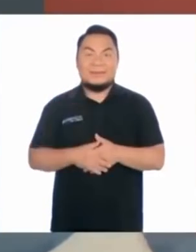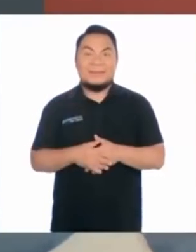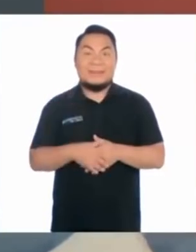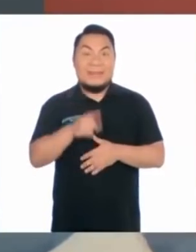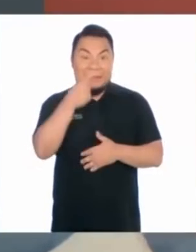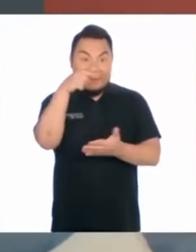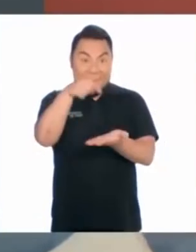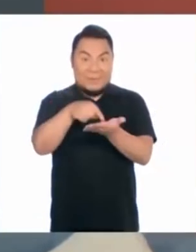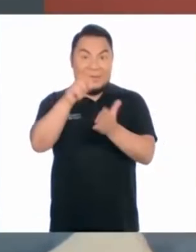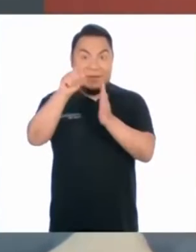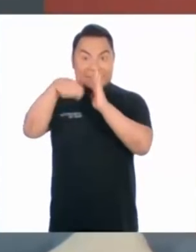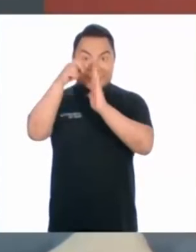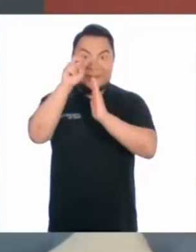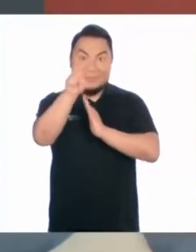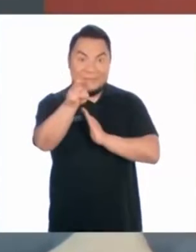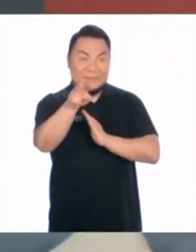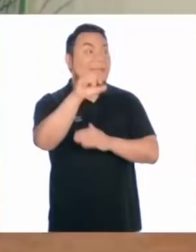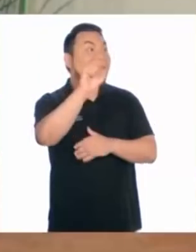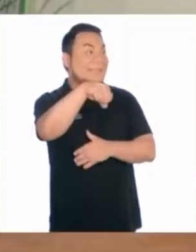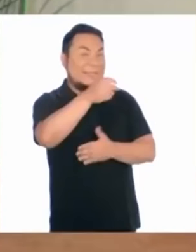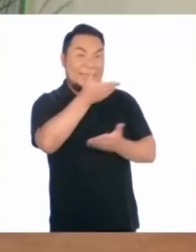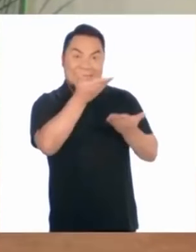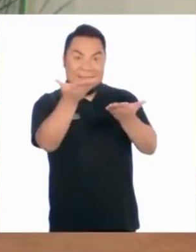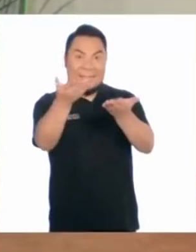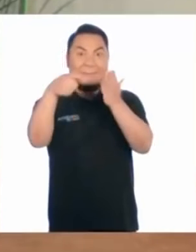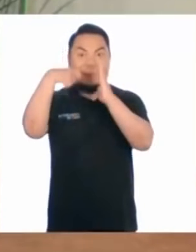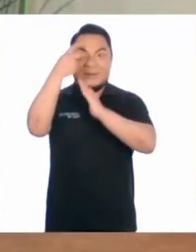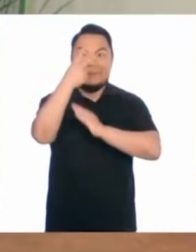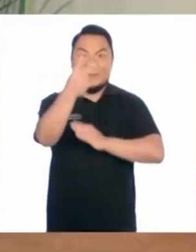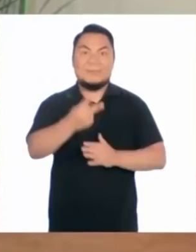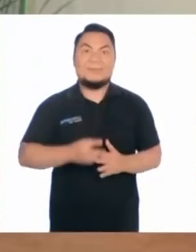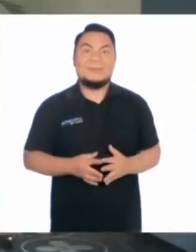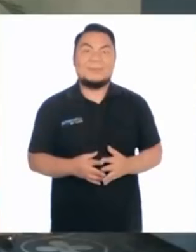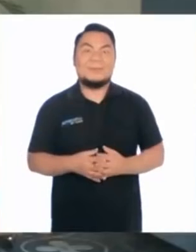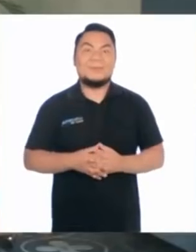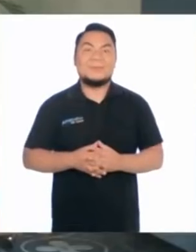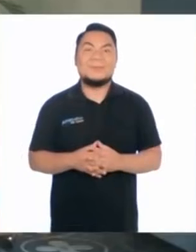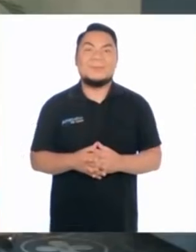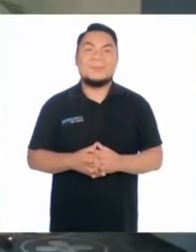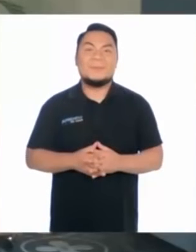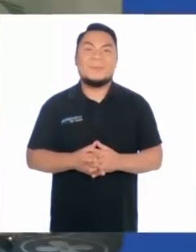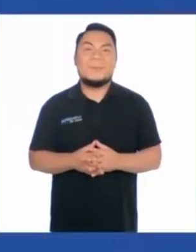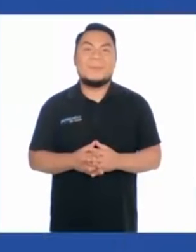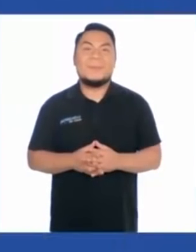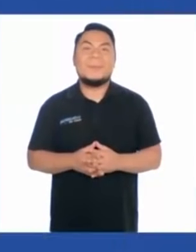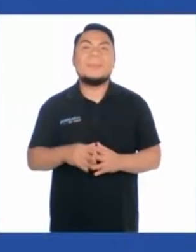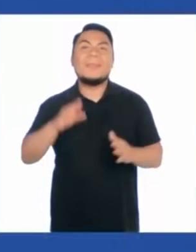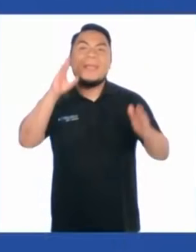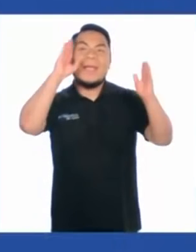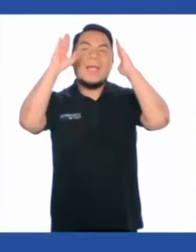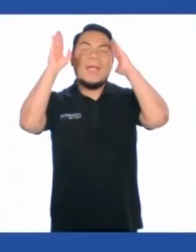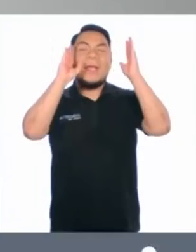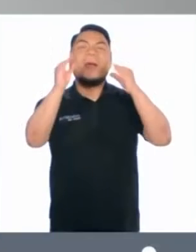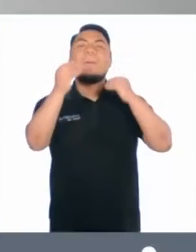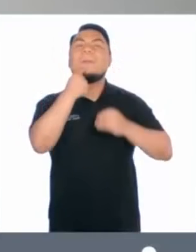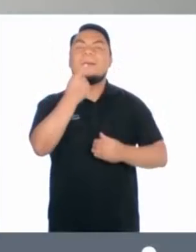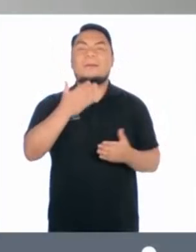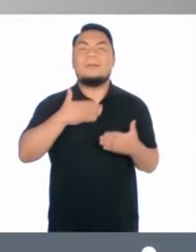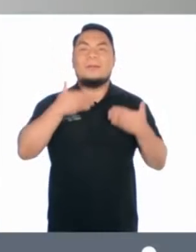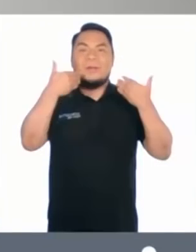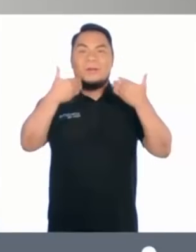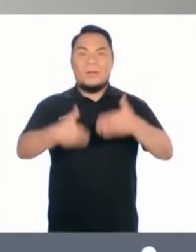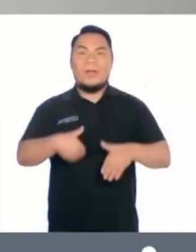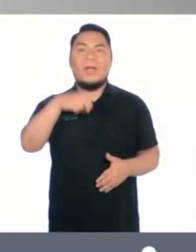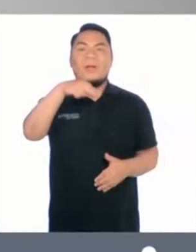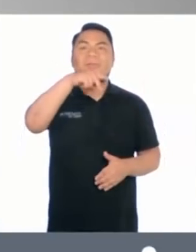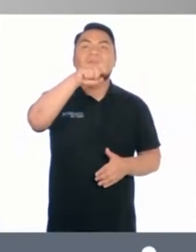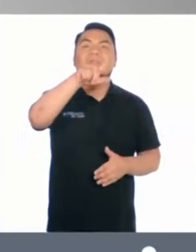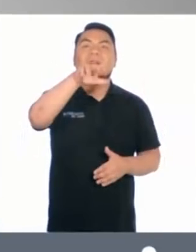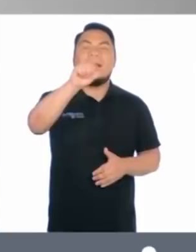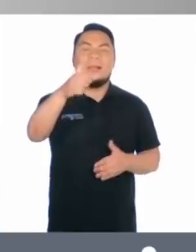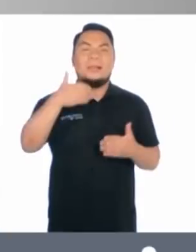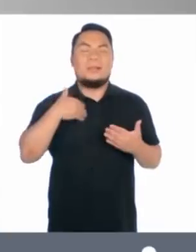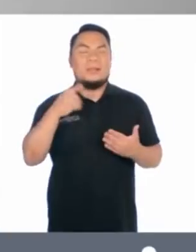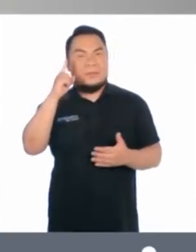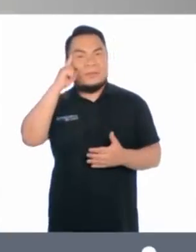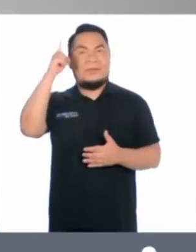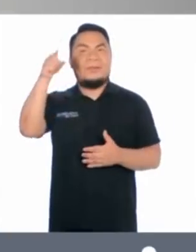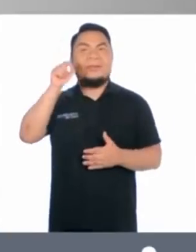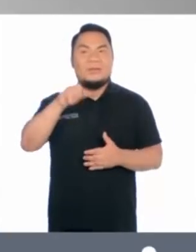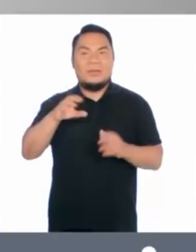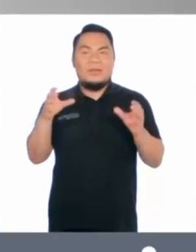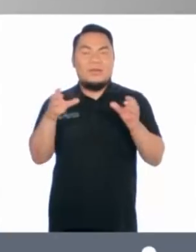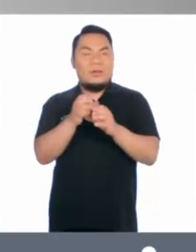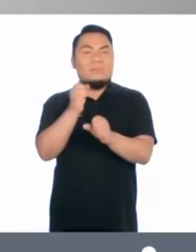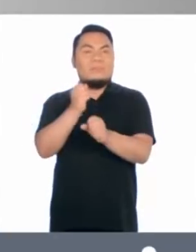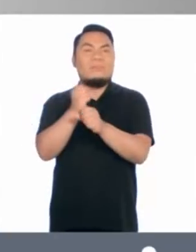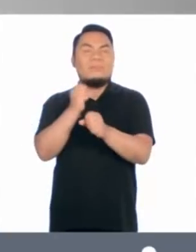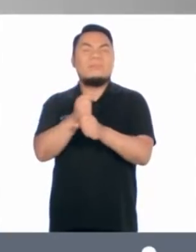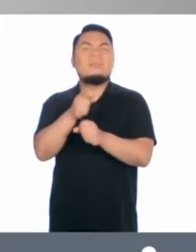¿Hacemos clic en los videos? Claro que sí. Veamos entonces. Hola, chicos. ¿Cómo estamos? Polina, mujer, guay, director y cofundador